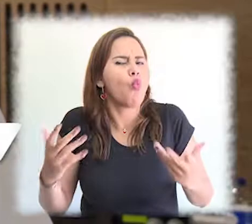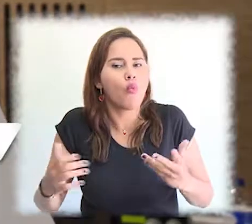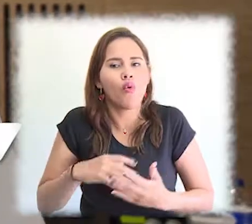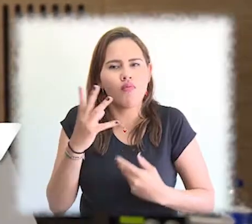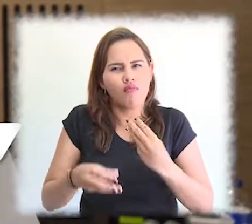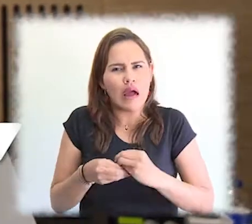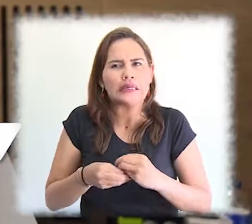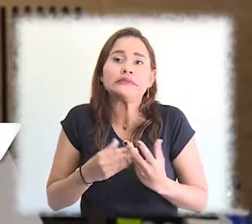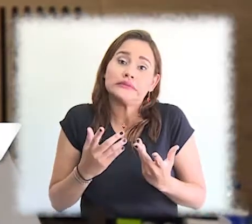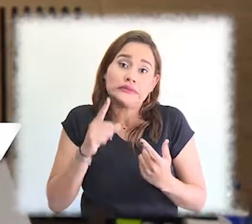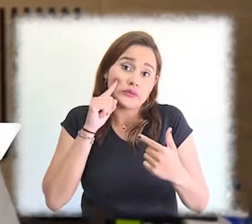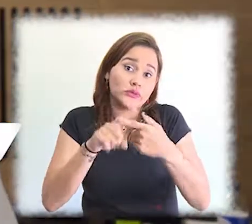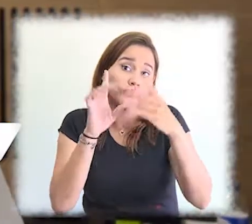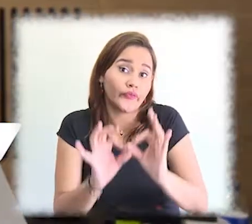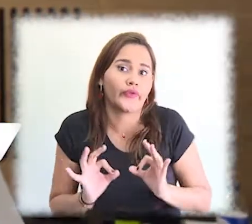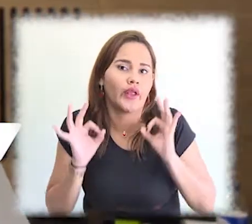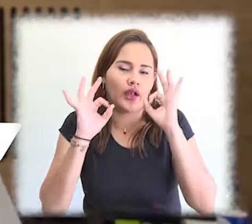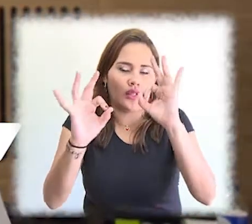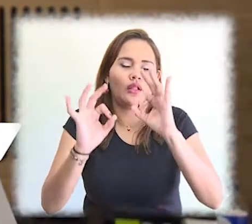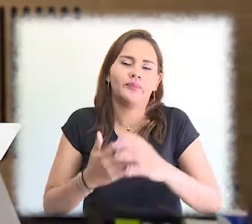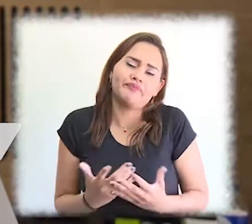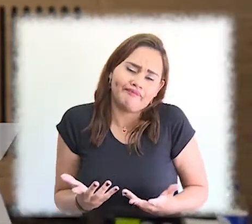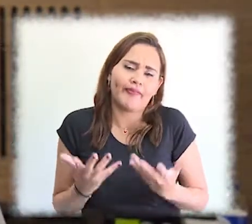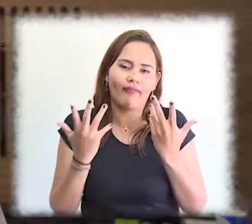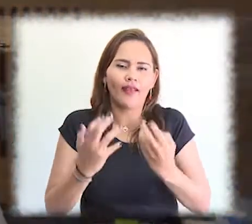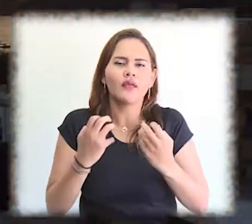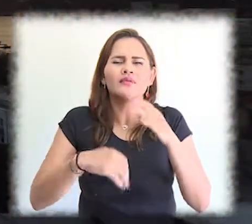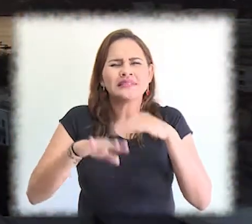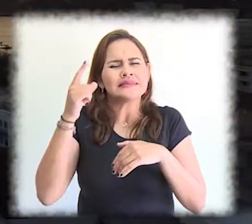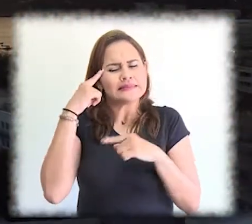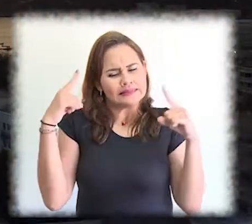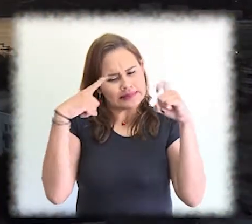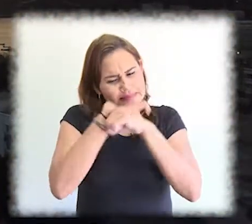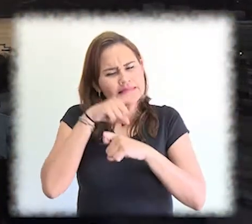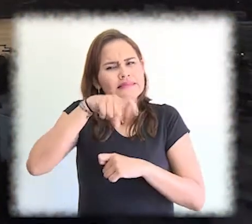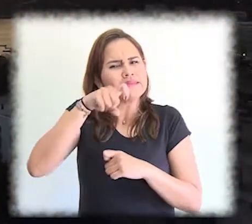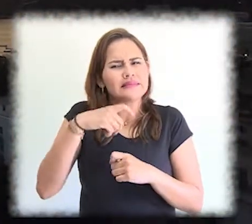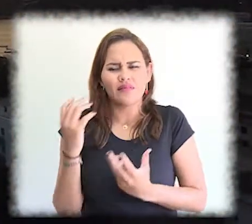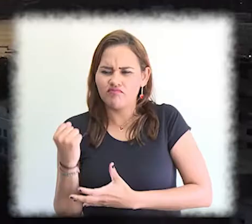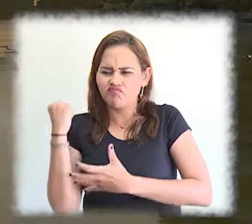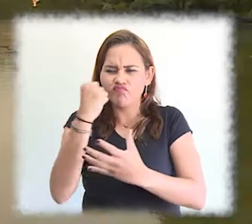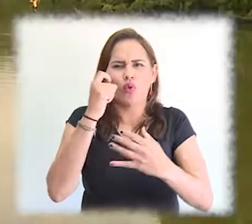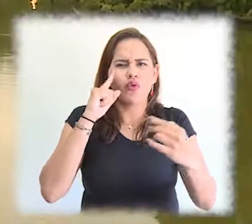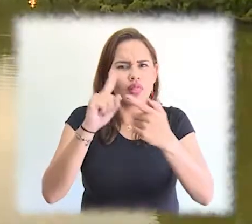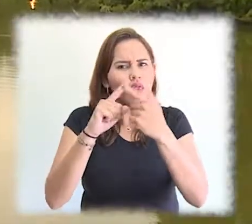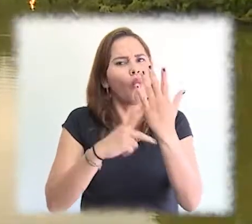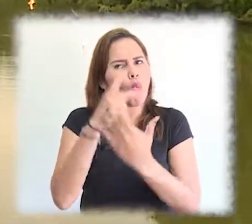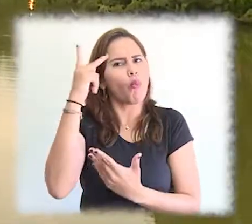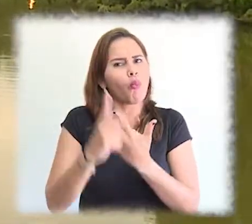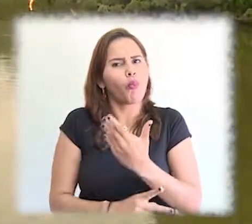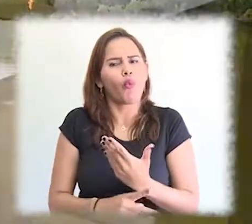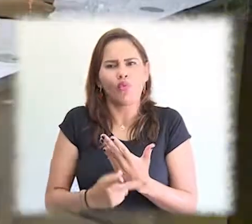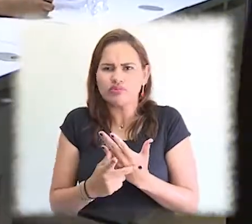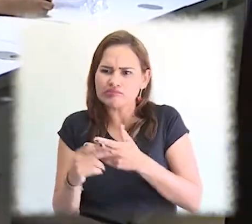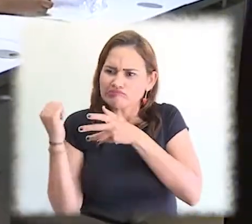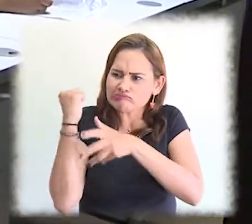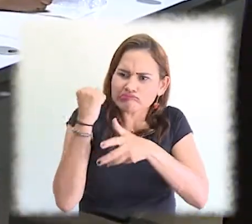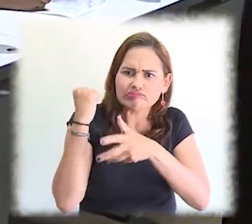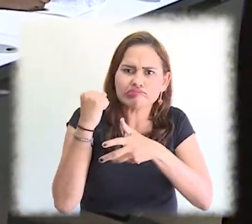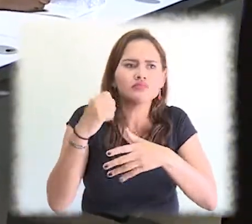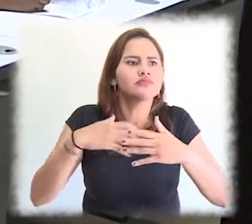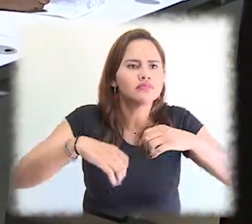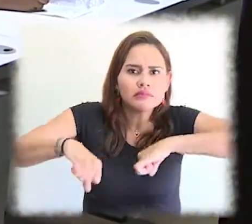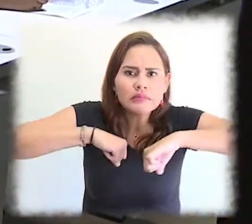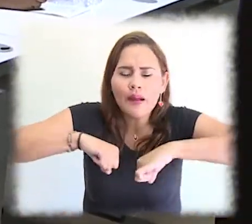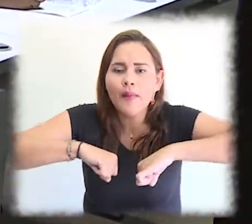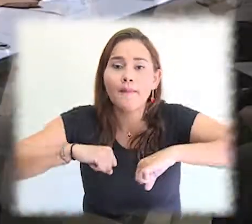avanzando en el Caribe y discutir cuáles son las alternativas que tiene el Caribe para superar el rezago en tema de calidad de la educación. Financiar